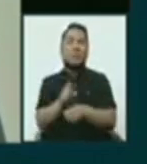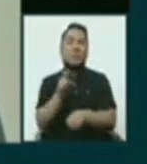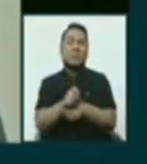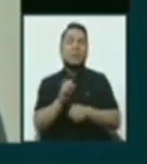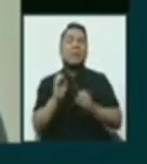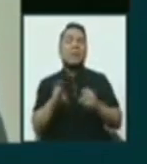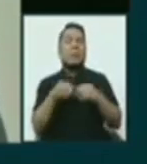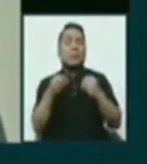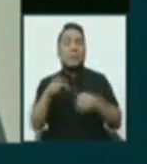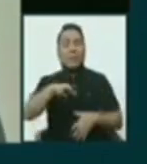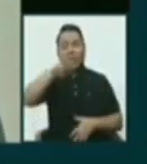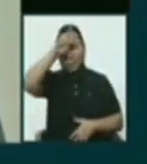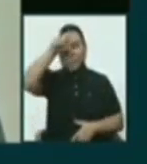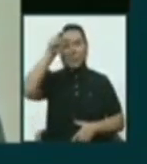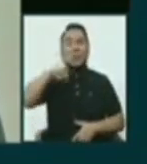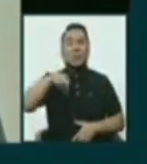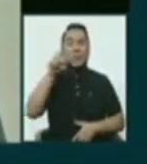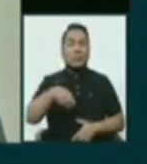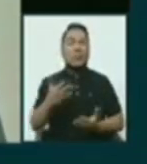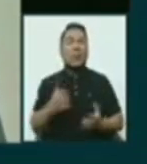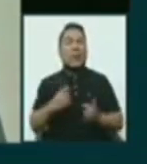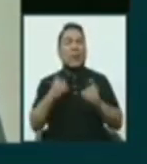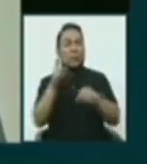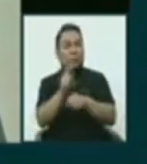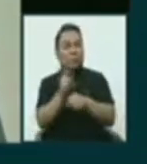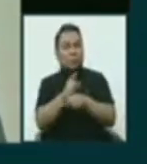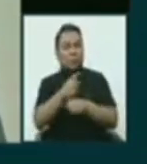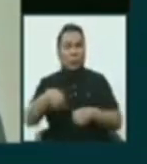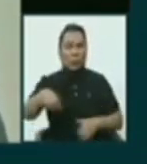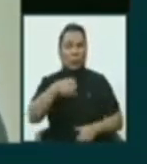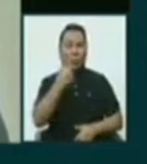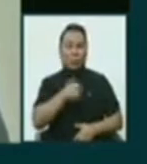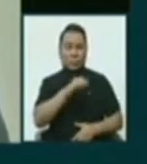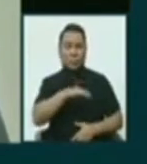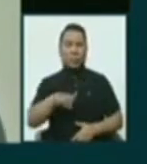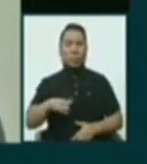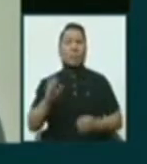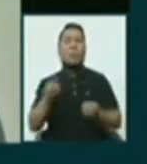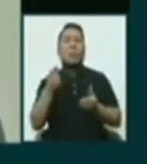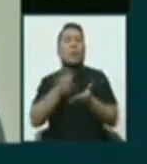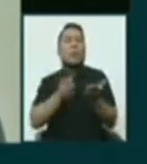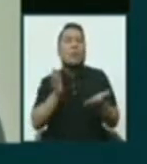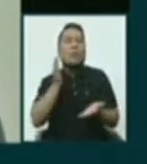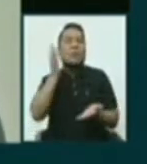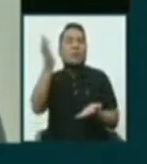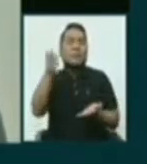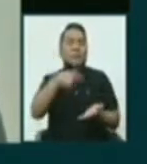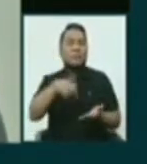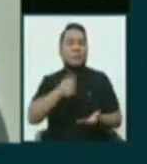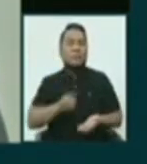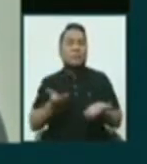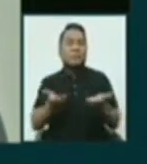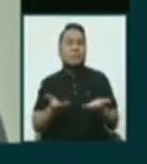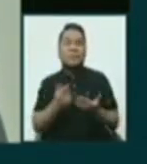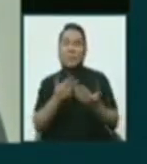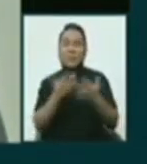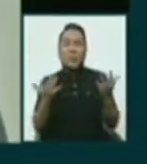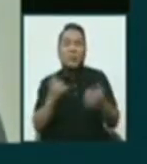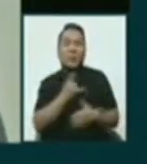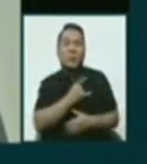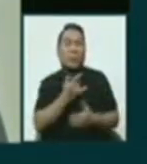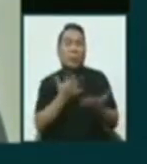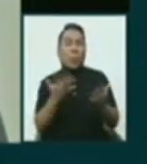porque el Perú necesita una educación. Deberemos educar a nuestros niños, porque ¿qué futuro le vamos a dejar a nuestros hijos si no hay educación?